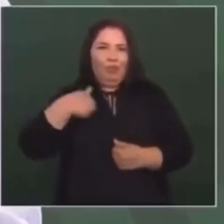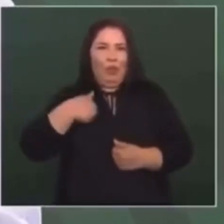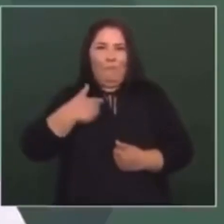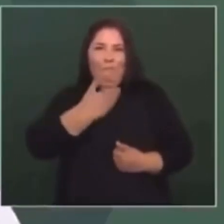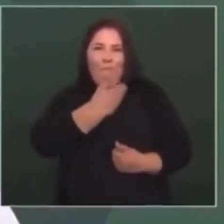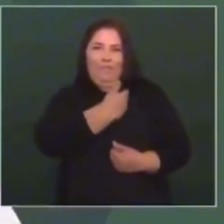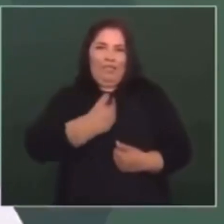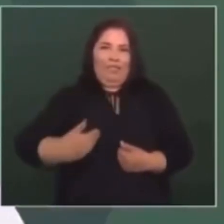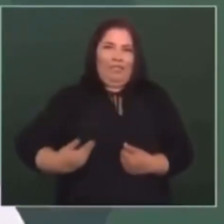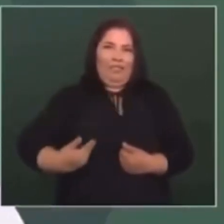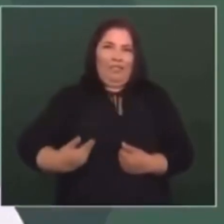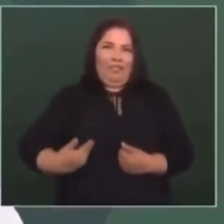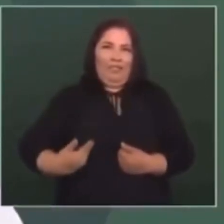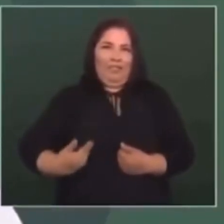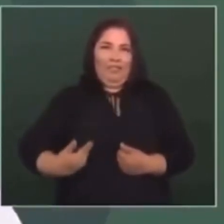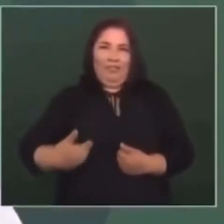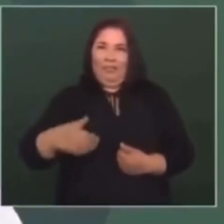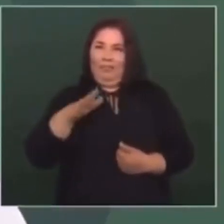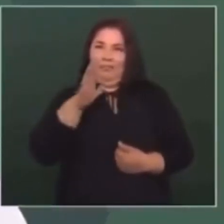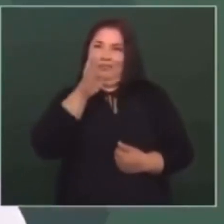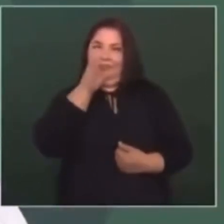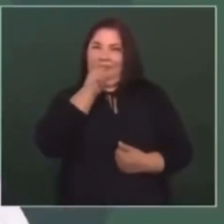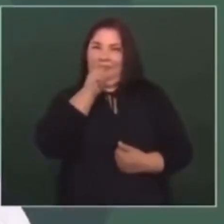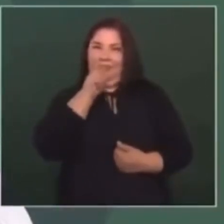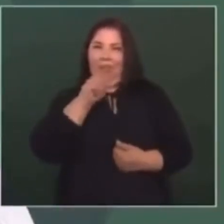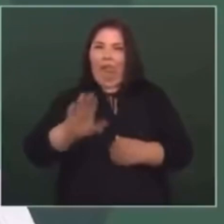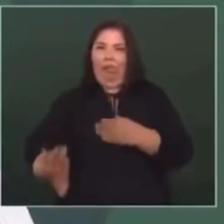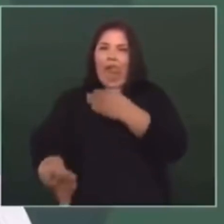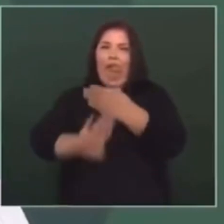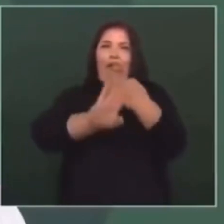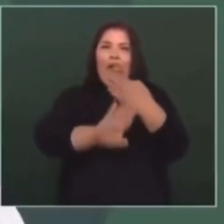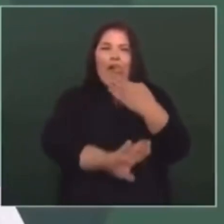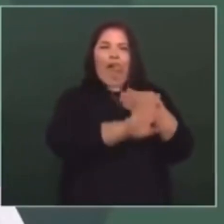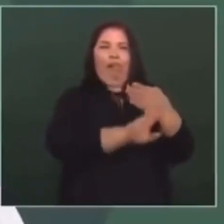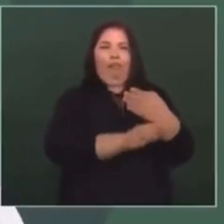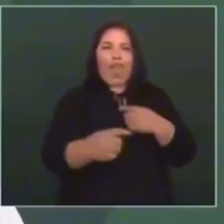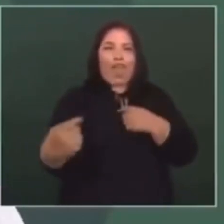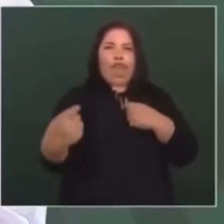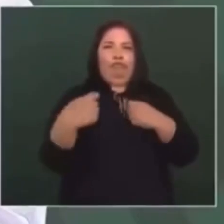permitir que nadie me ningunee.